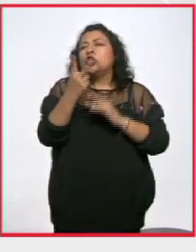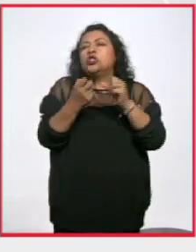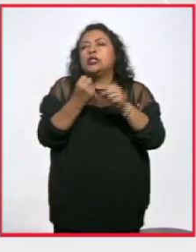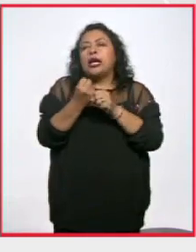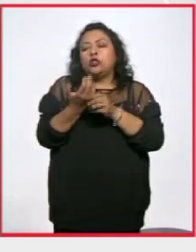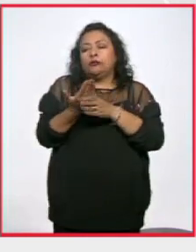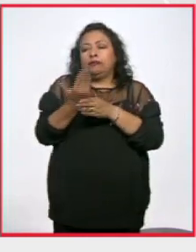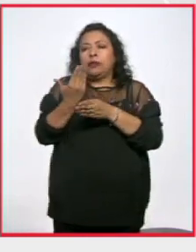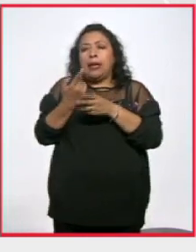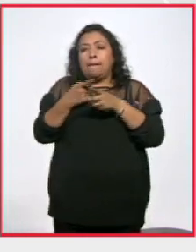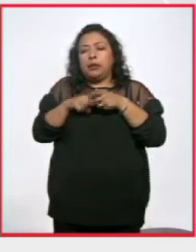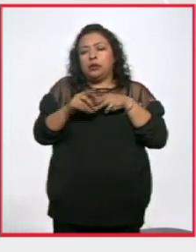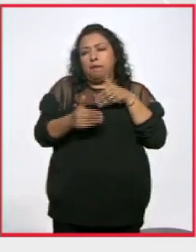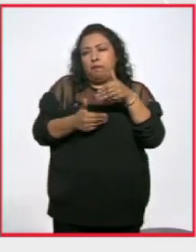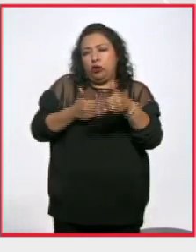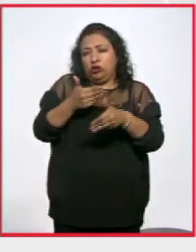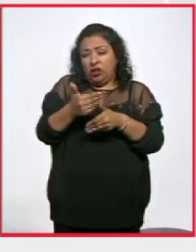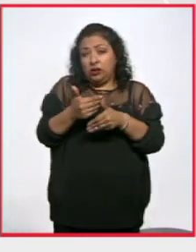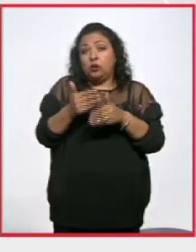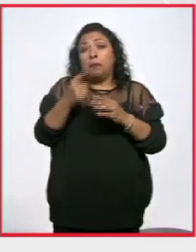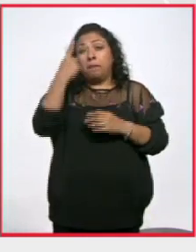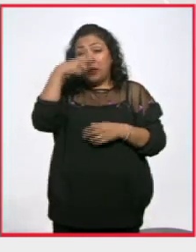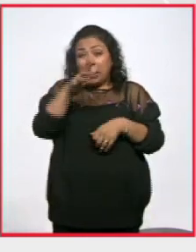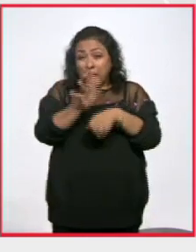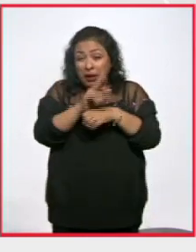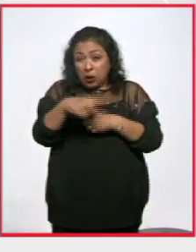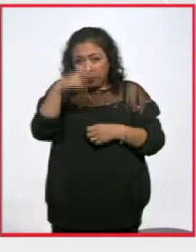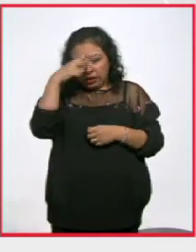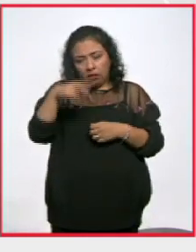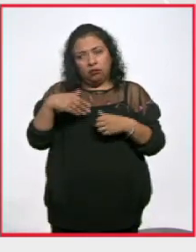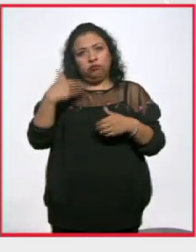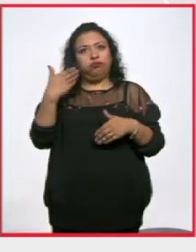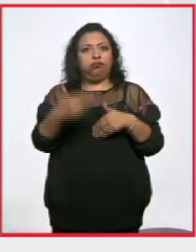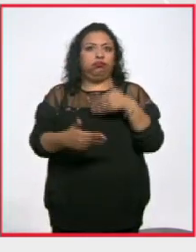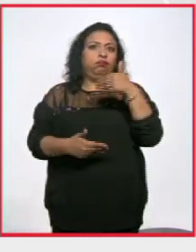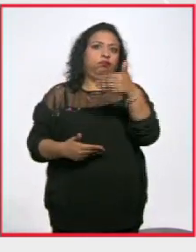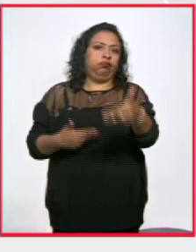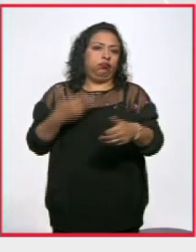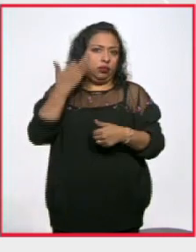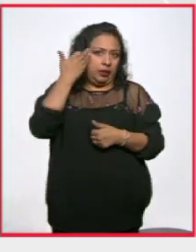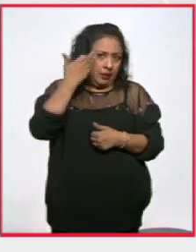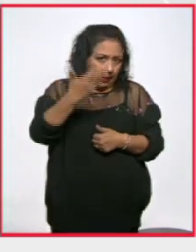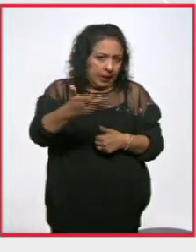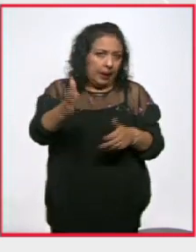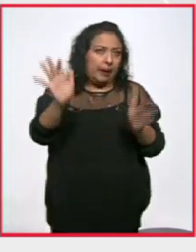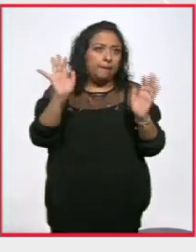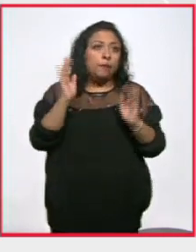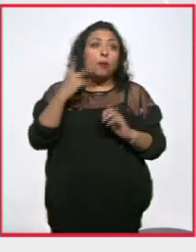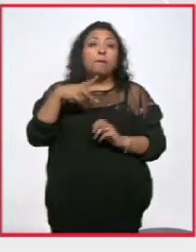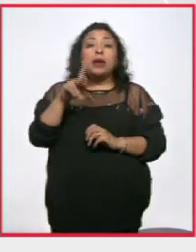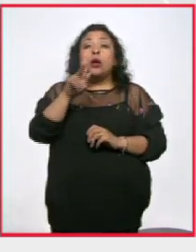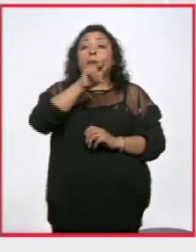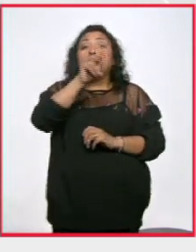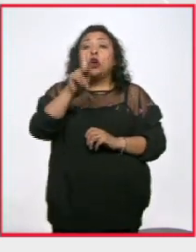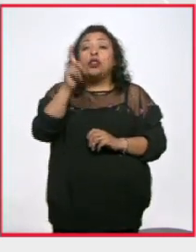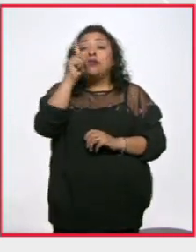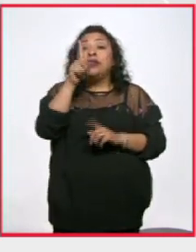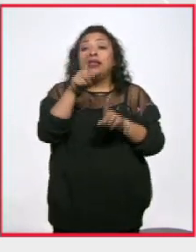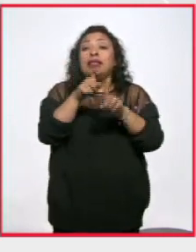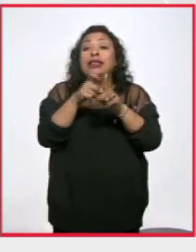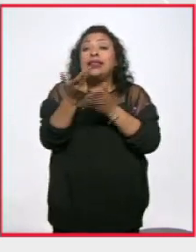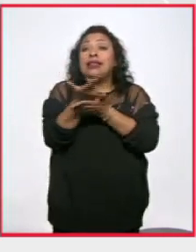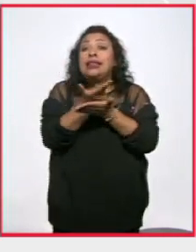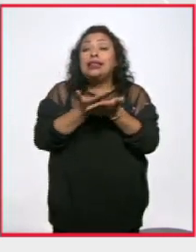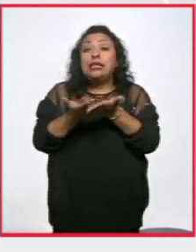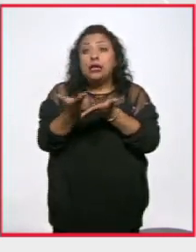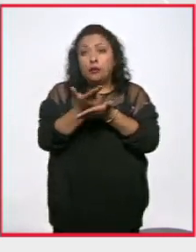años de haber comenzado el proceso. El camino para una película mexicana es larga, pero más difícil aún si es una animación como en